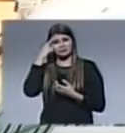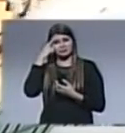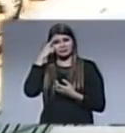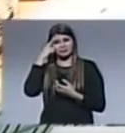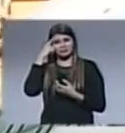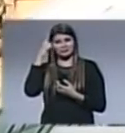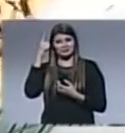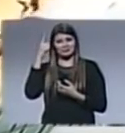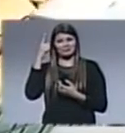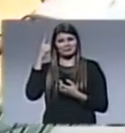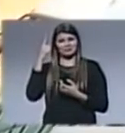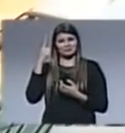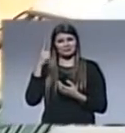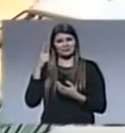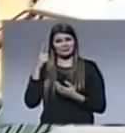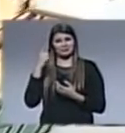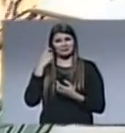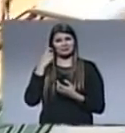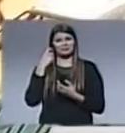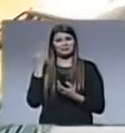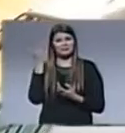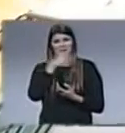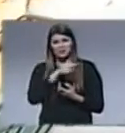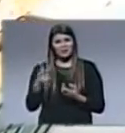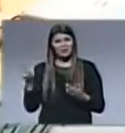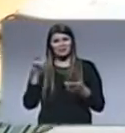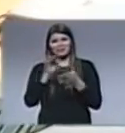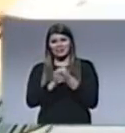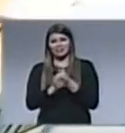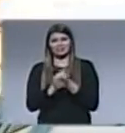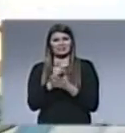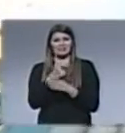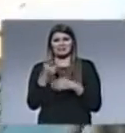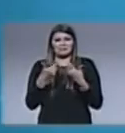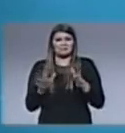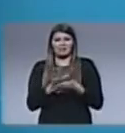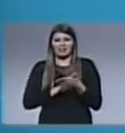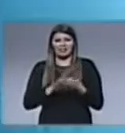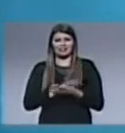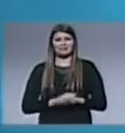no sé, tiene que haber, si la vida sin la amistad no es nada para mí.